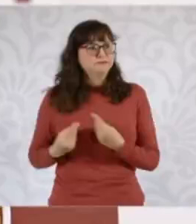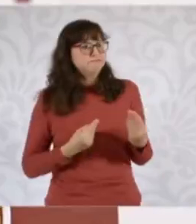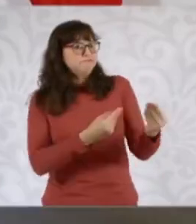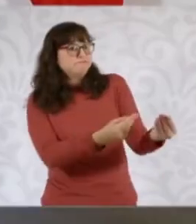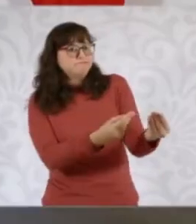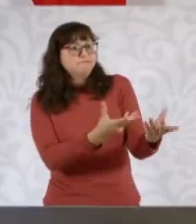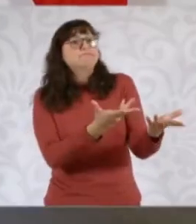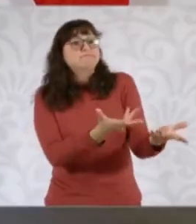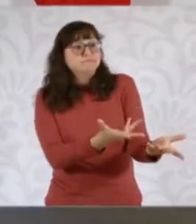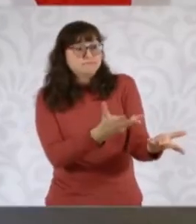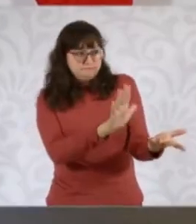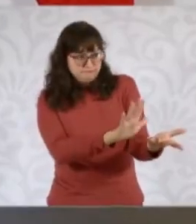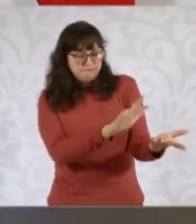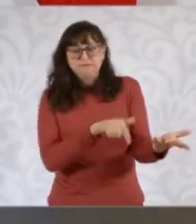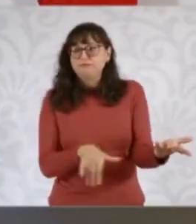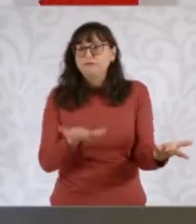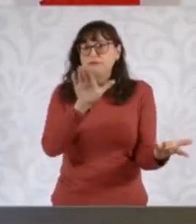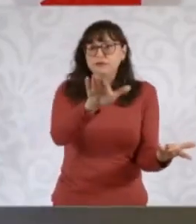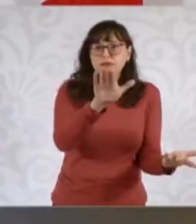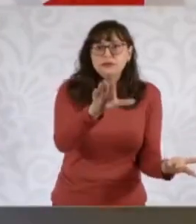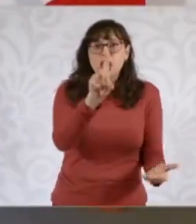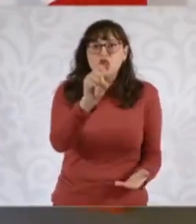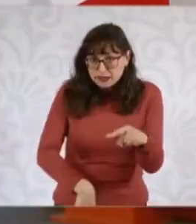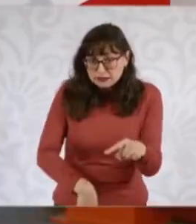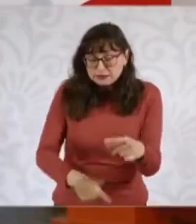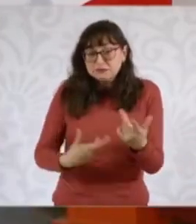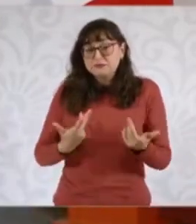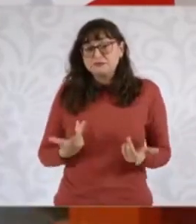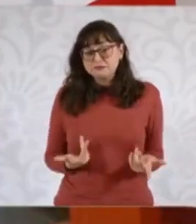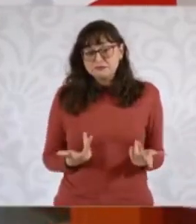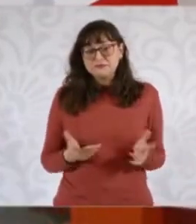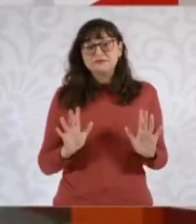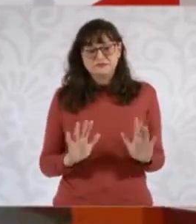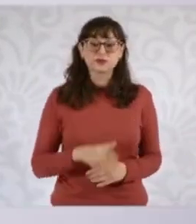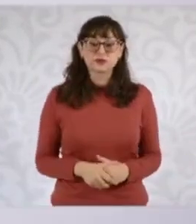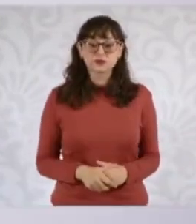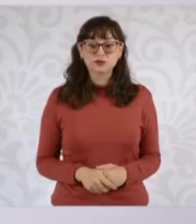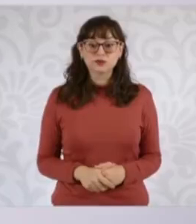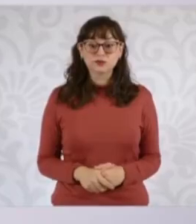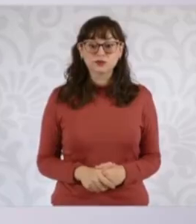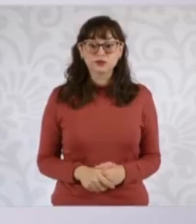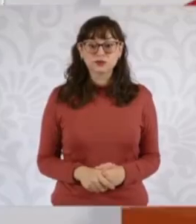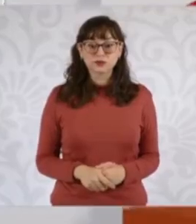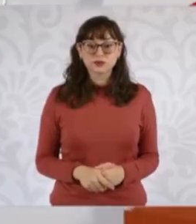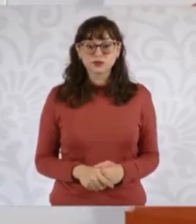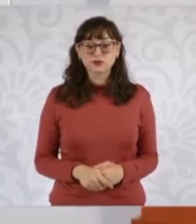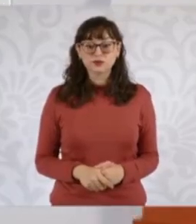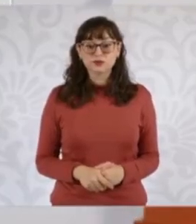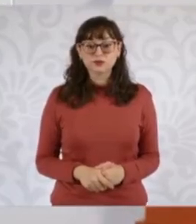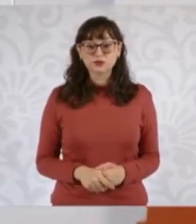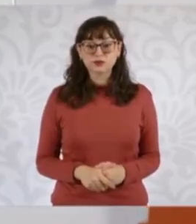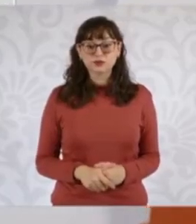consejería jurídica le pregunta al diario oficial de la federación que procede. Vale la pena. Primero, lo que hemos estado planteando